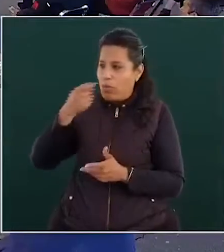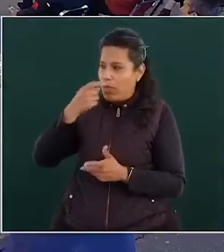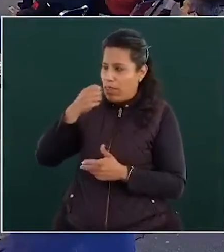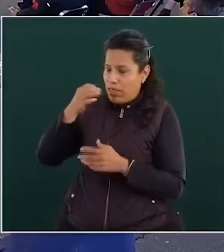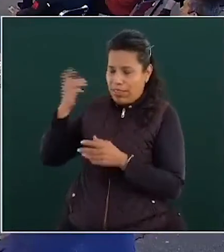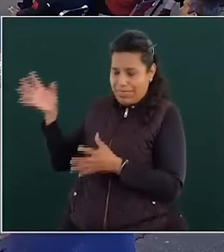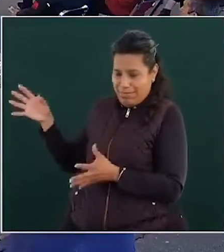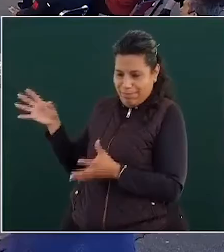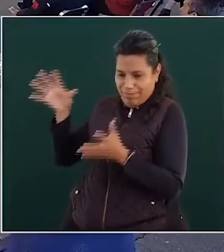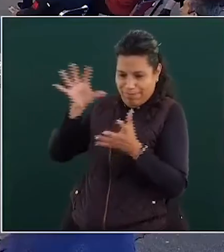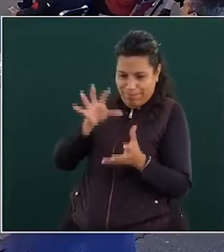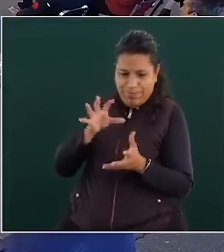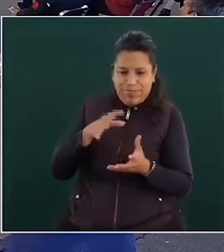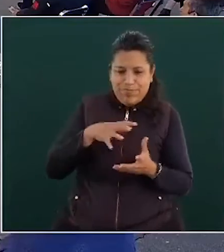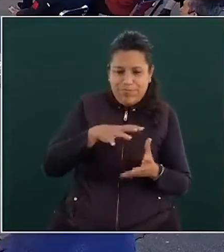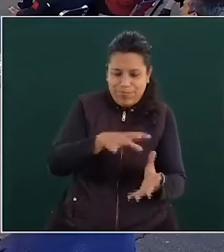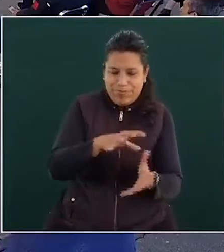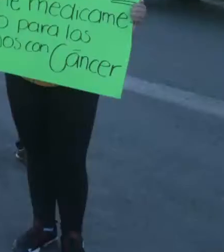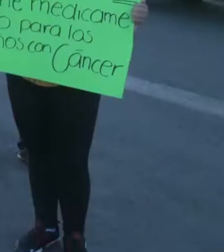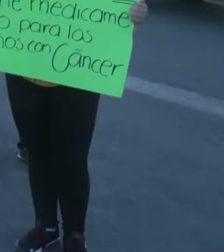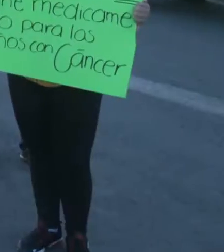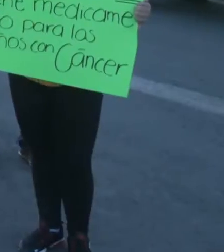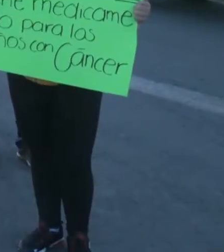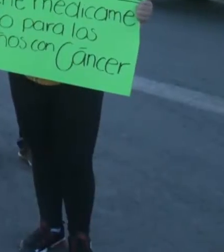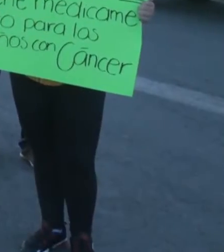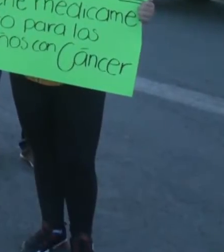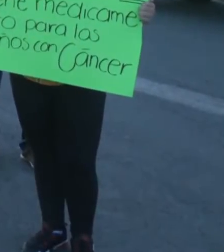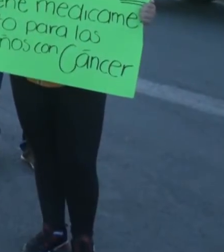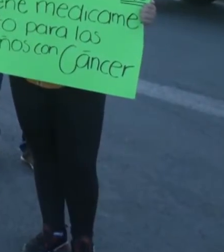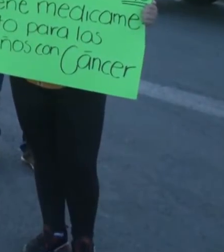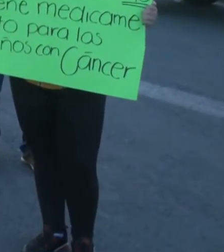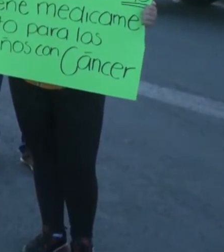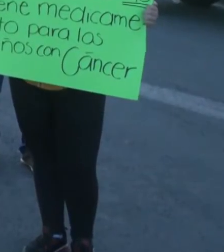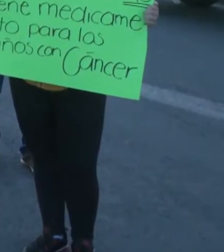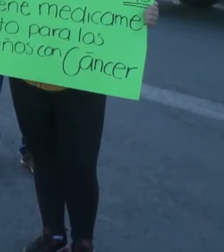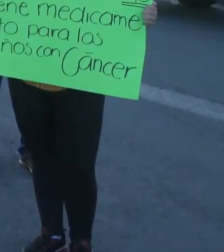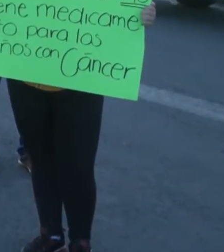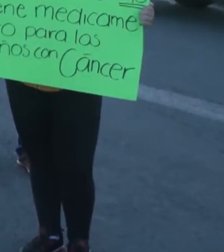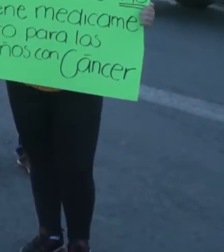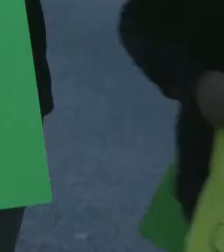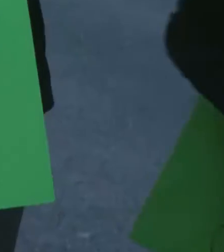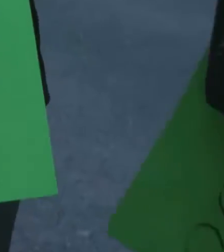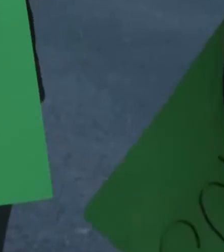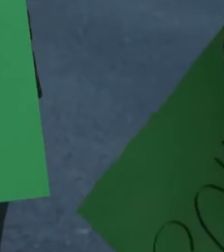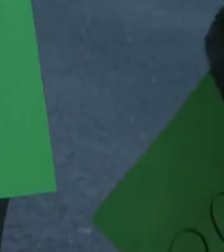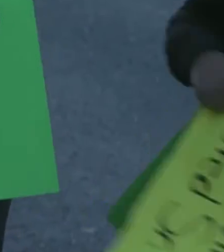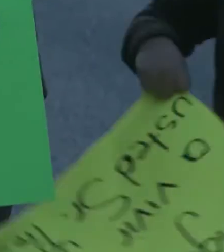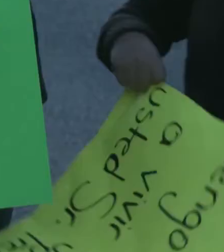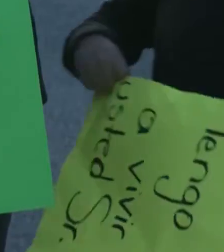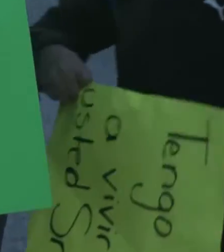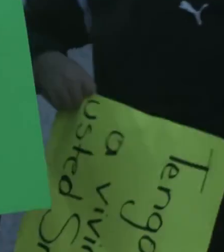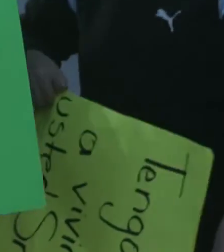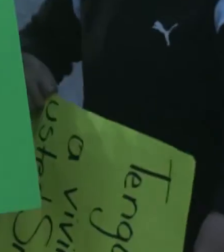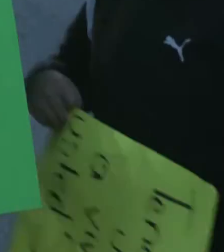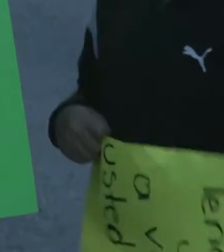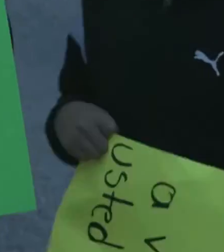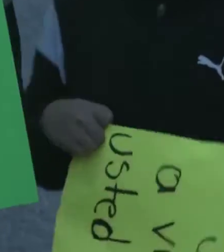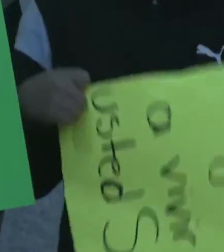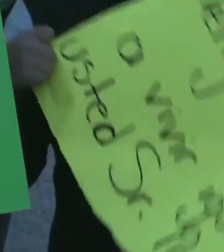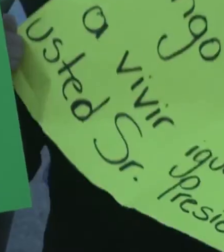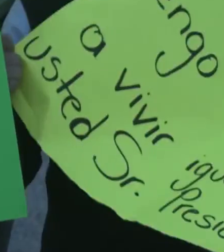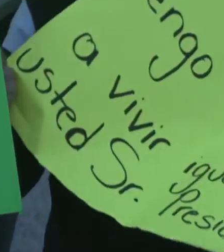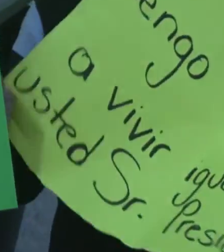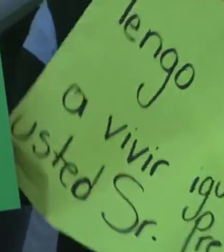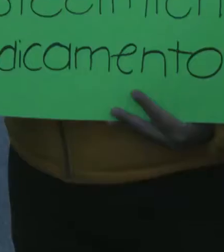en el extranjero. Insistió en que no faltará medicamento oncológico para personas que padecen cáncer, sobre